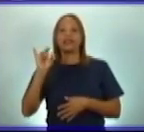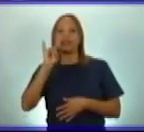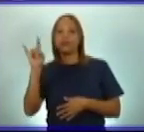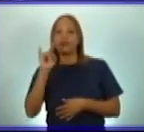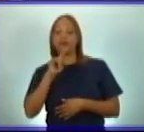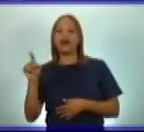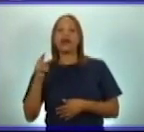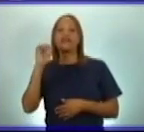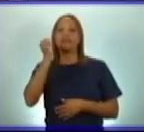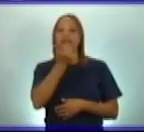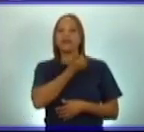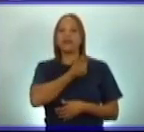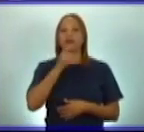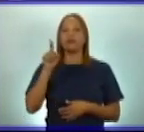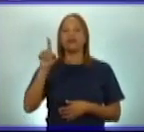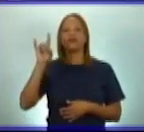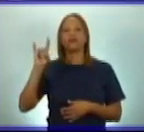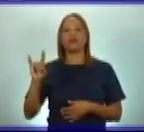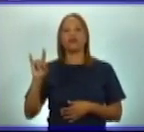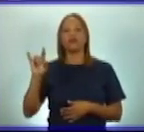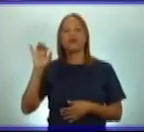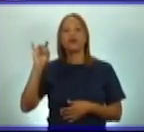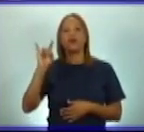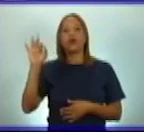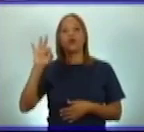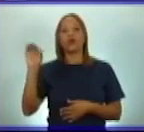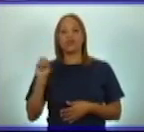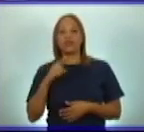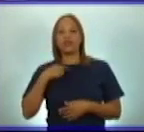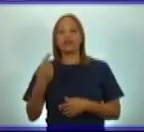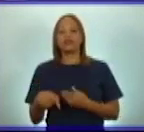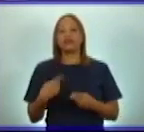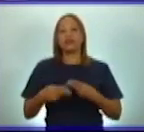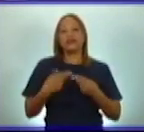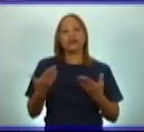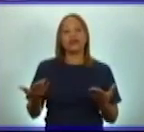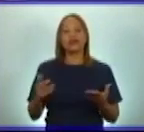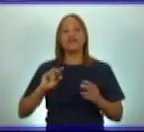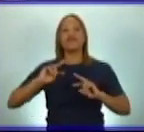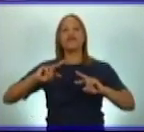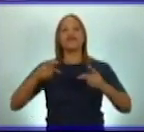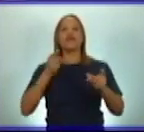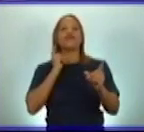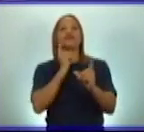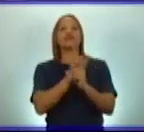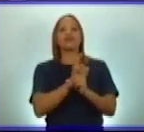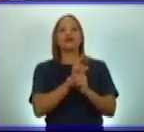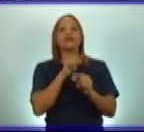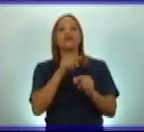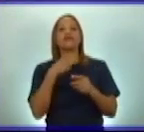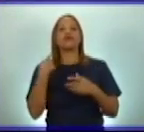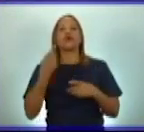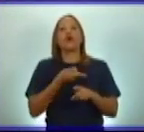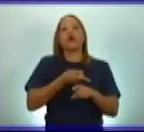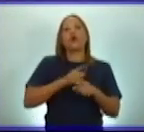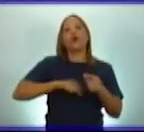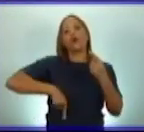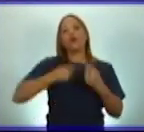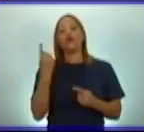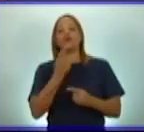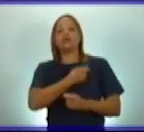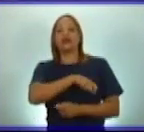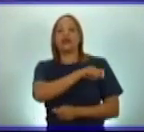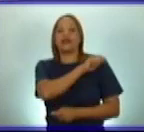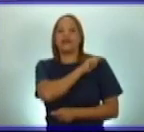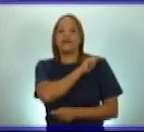de 1880, se desarrolló un nuevo enfrentamiento armado contra España, que se